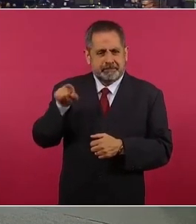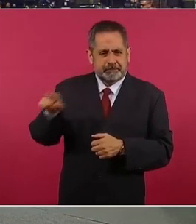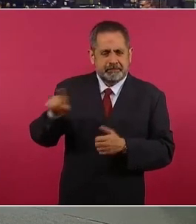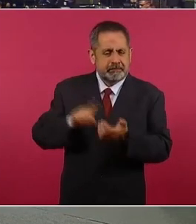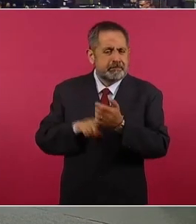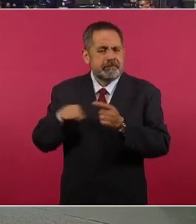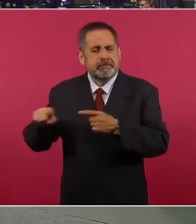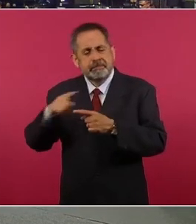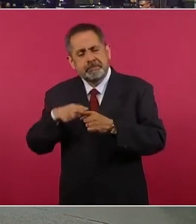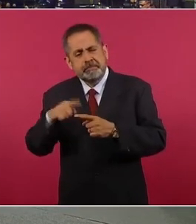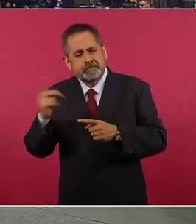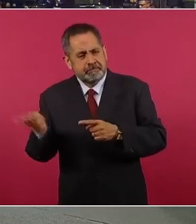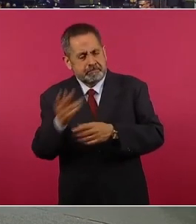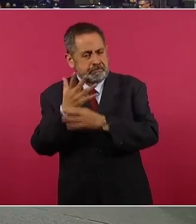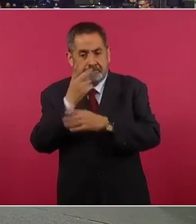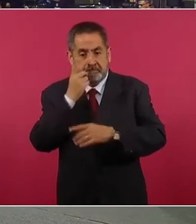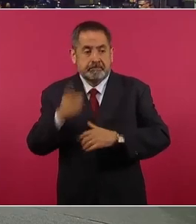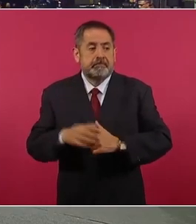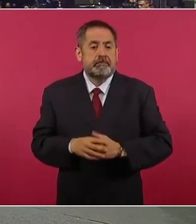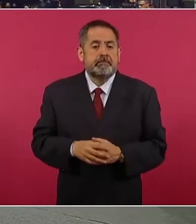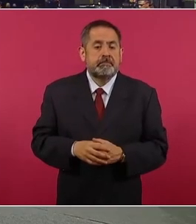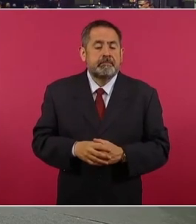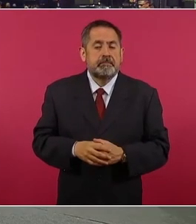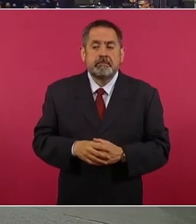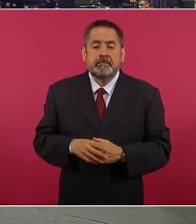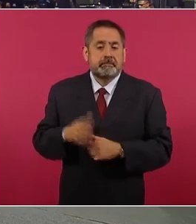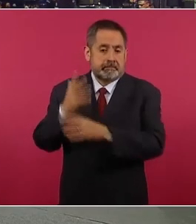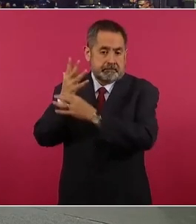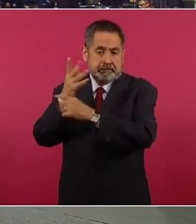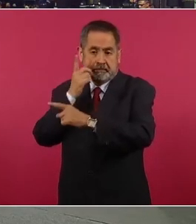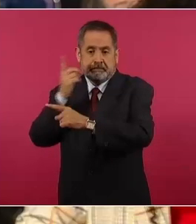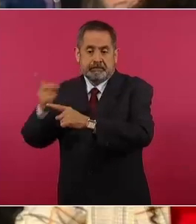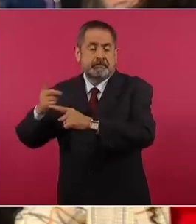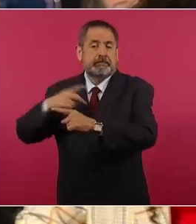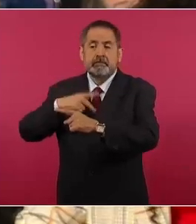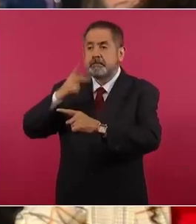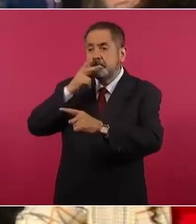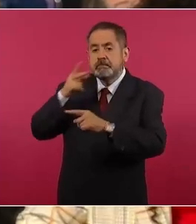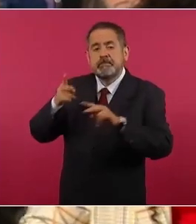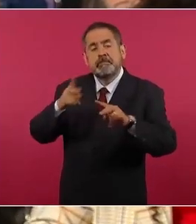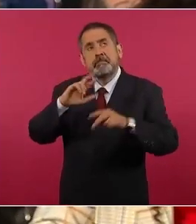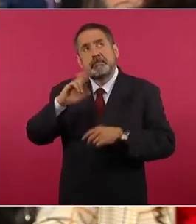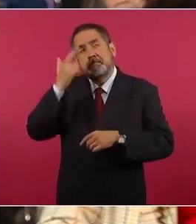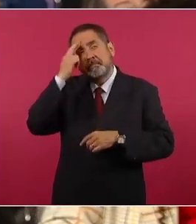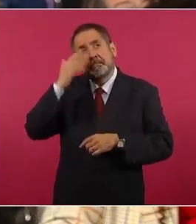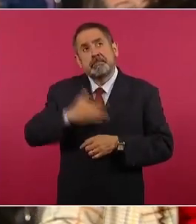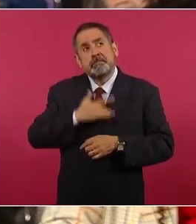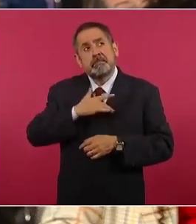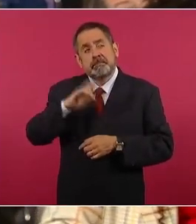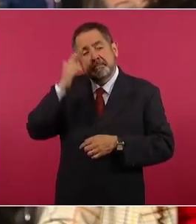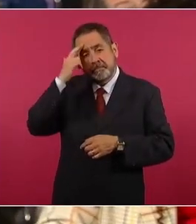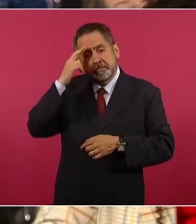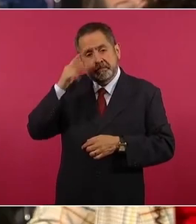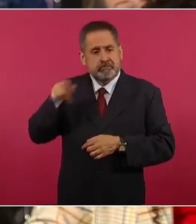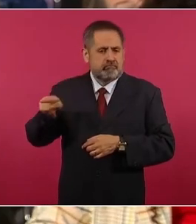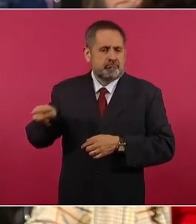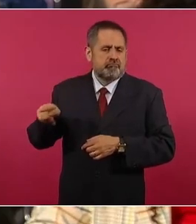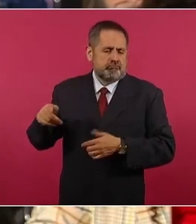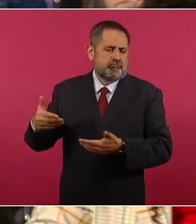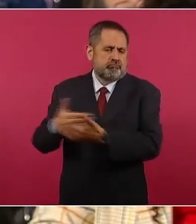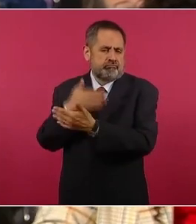desprende, y cito, decía mi padre, riéndose, lo recuerdo con cariño, veracruzano,